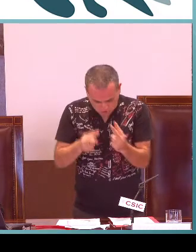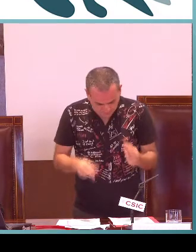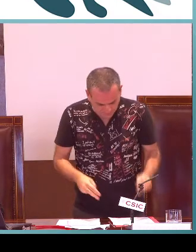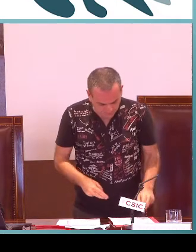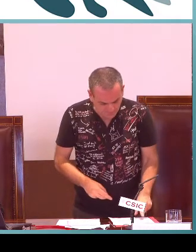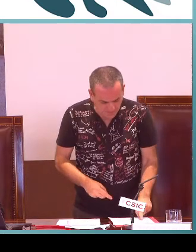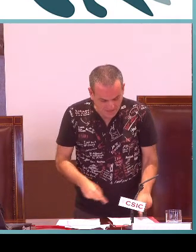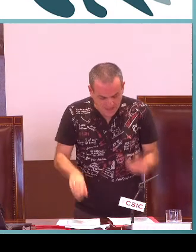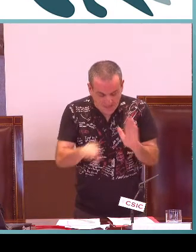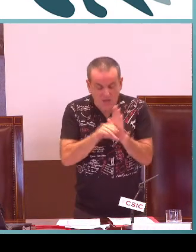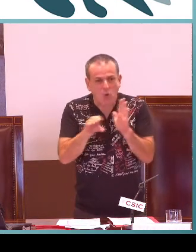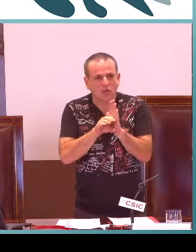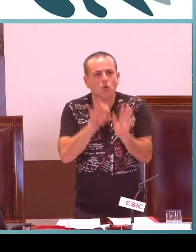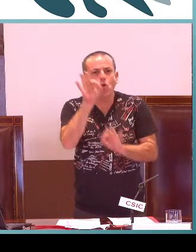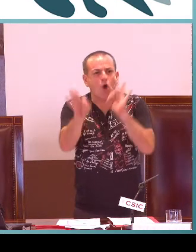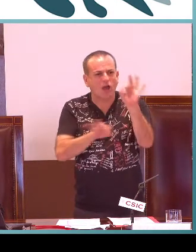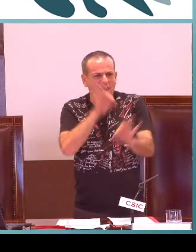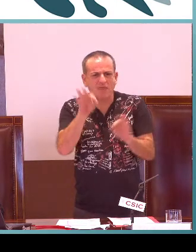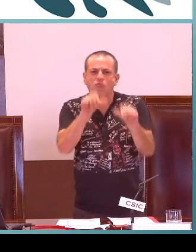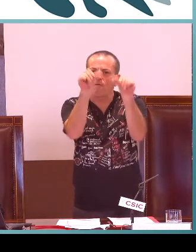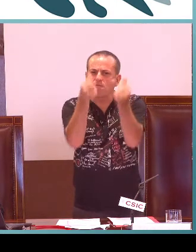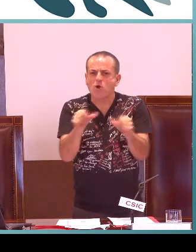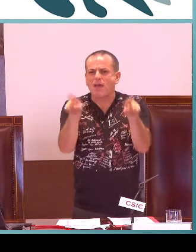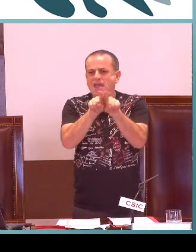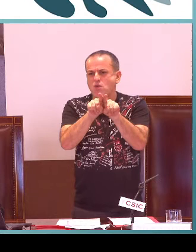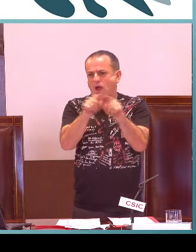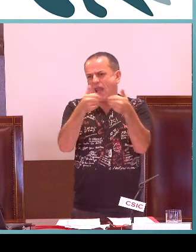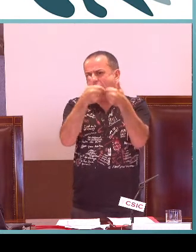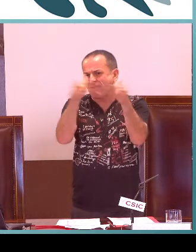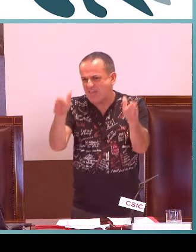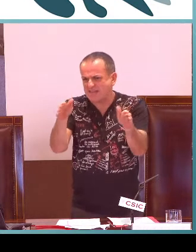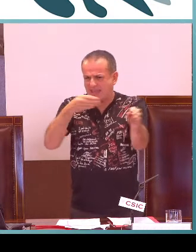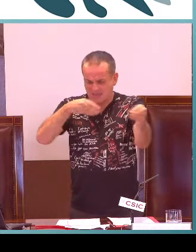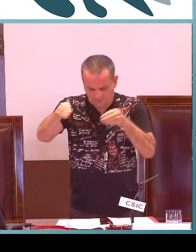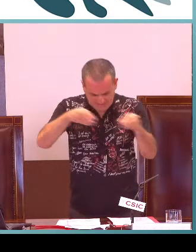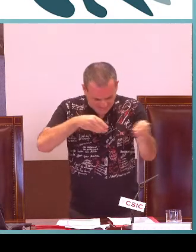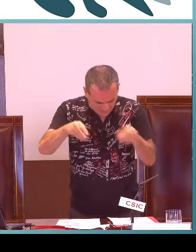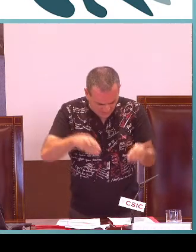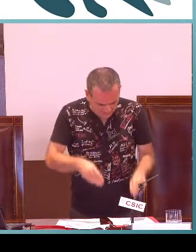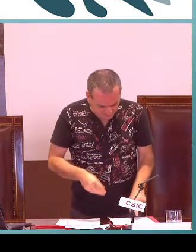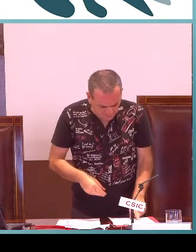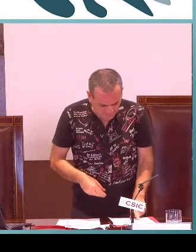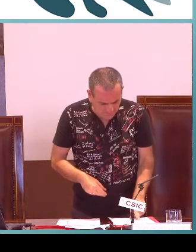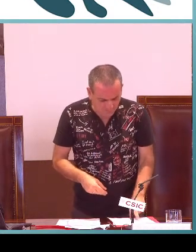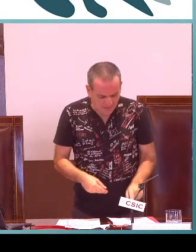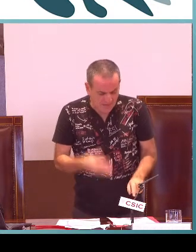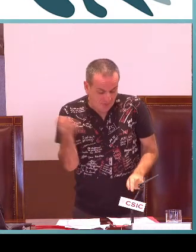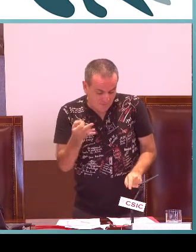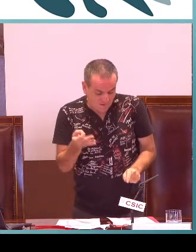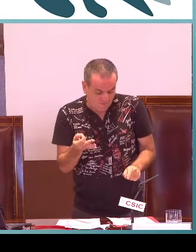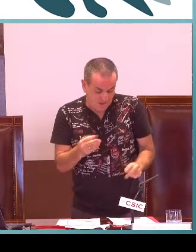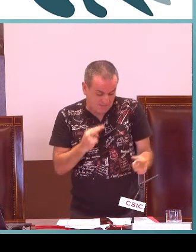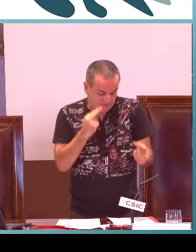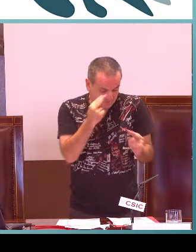comprensión en lengua de signos, tanto la expresión como la comprensión. Tiene que ser abierta y